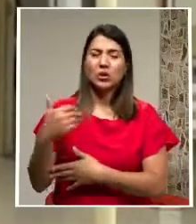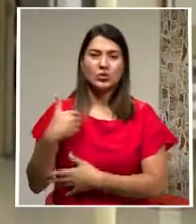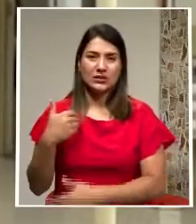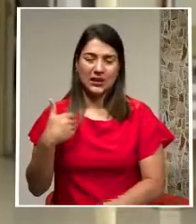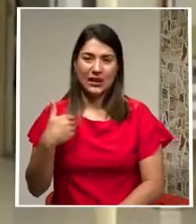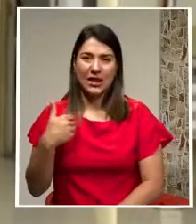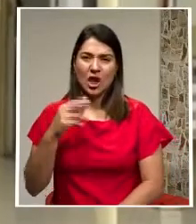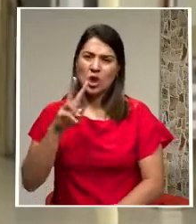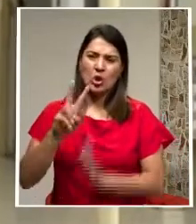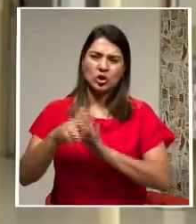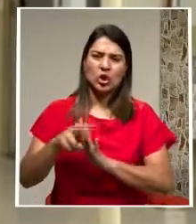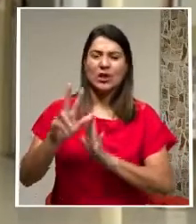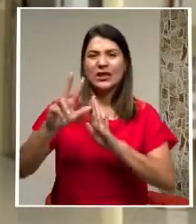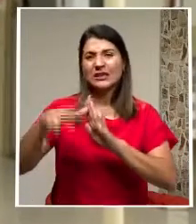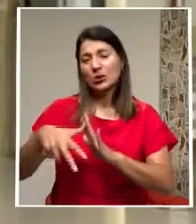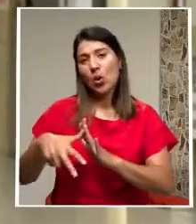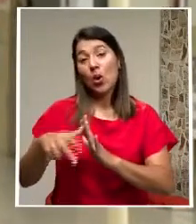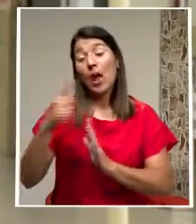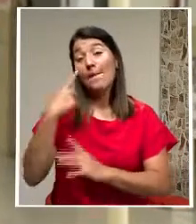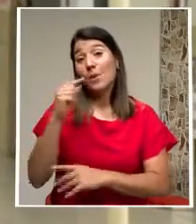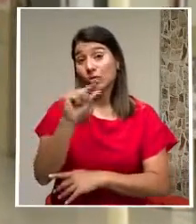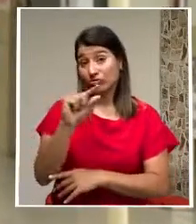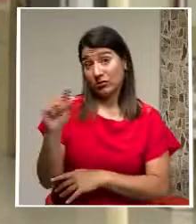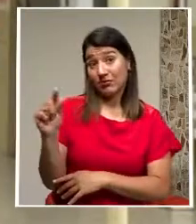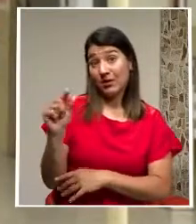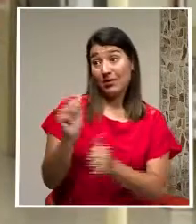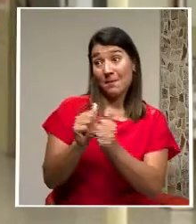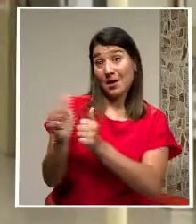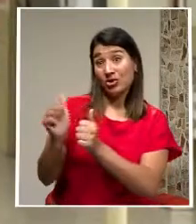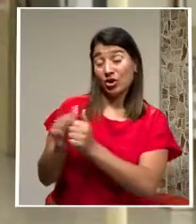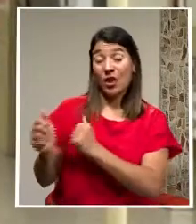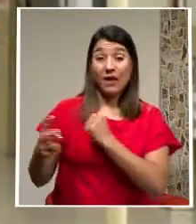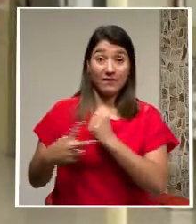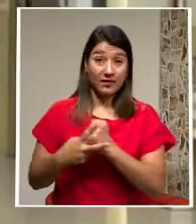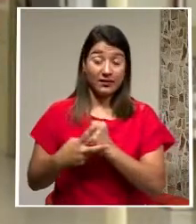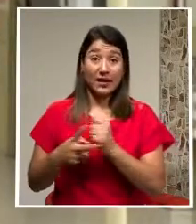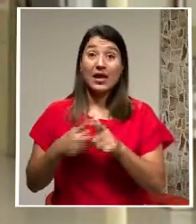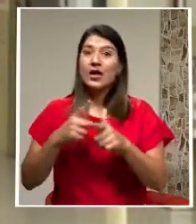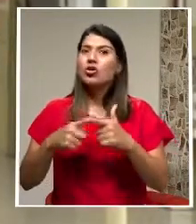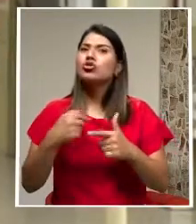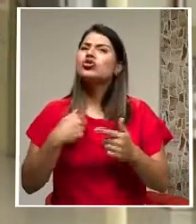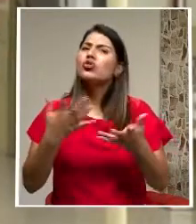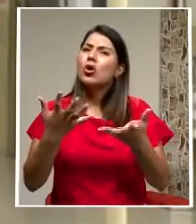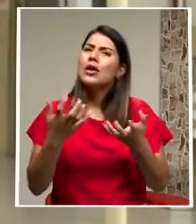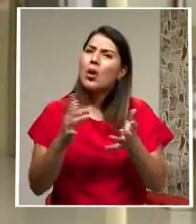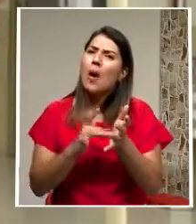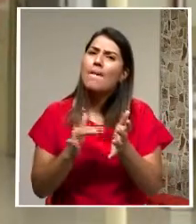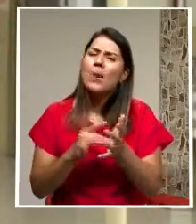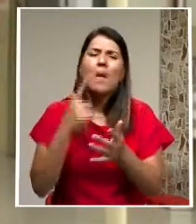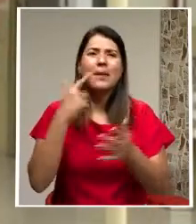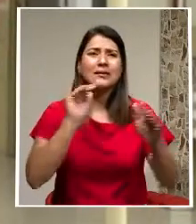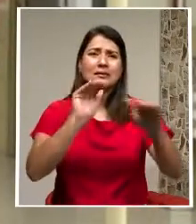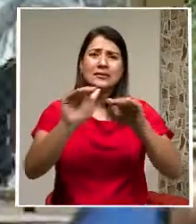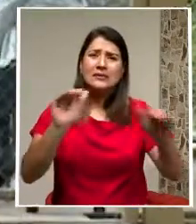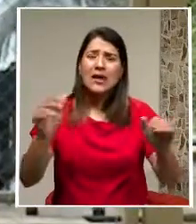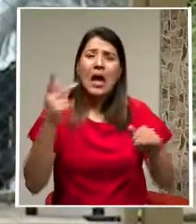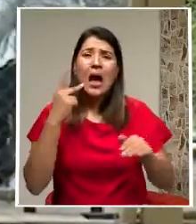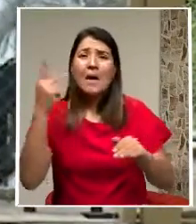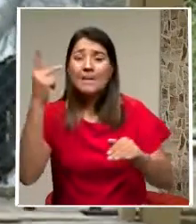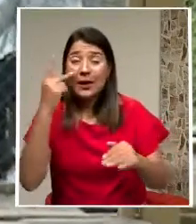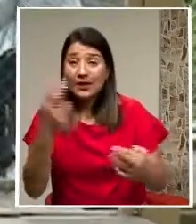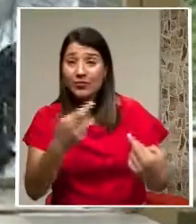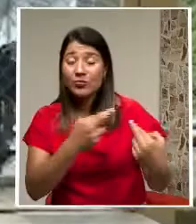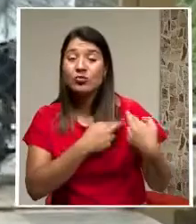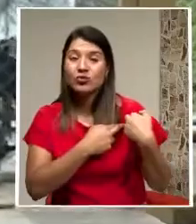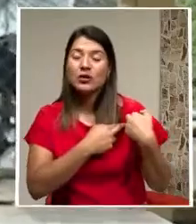Dos horas Tres horas En la mayoría De los casos Entonces Yo aprovecho Para hacer un llamado A los padres Madres Encargados De